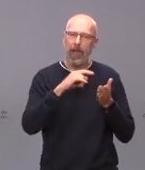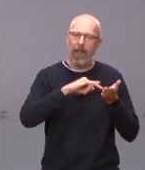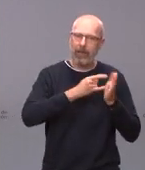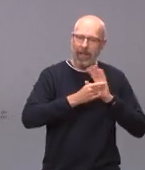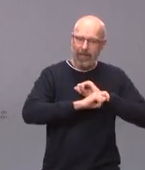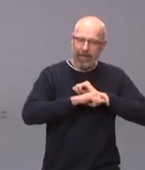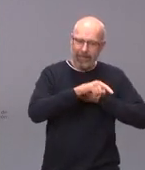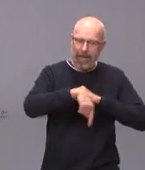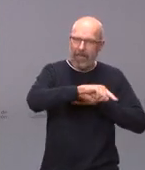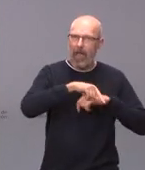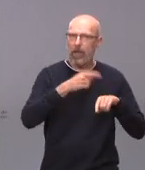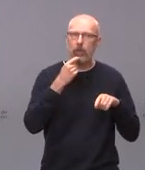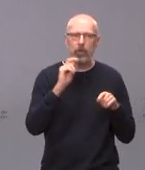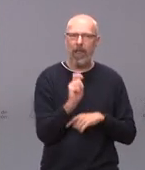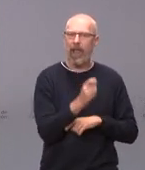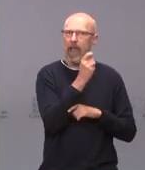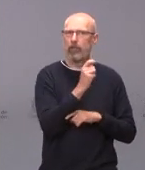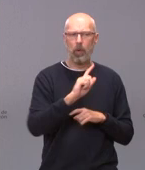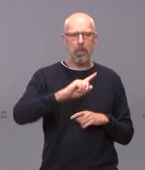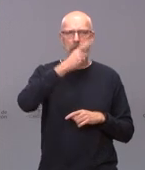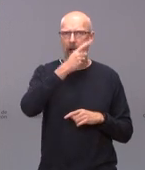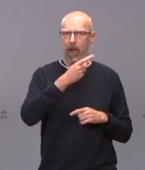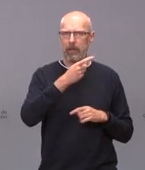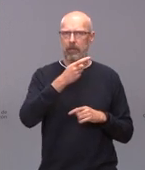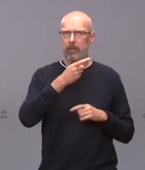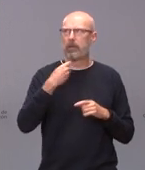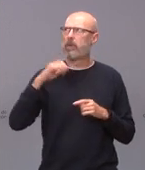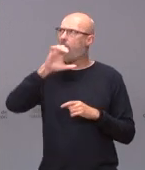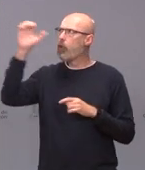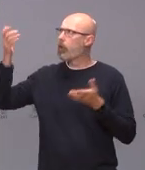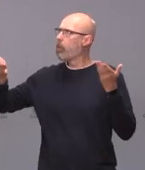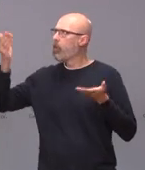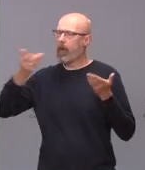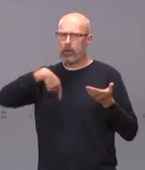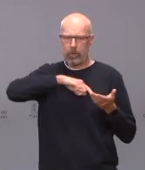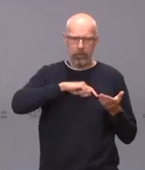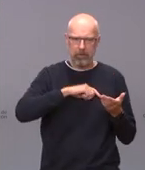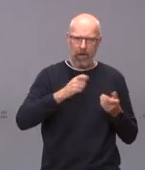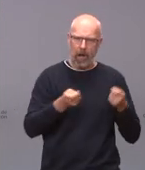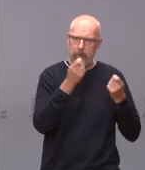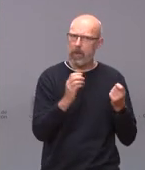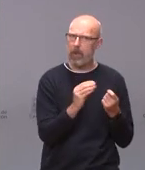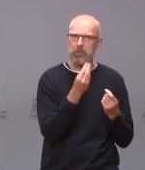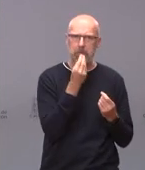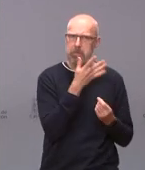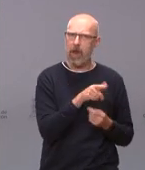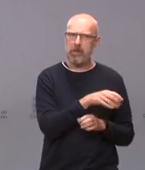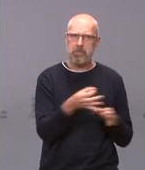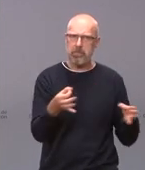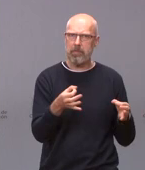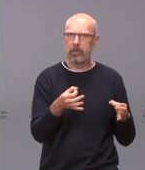exitosa de las campañas de vacunación de Europa. Por tanto, vamos a incrementarlo